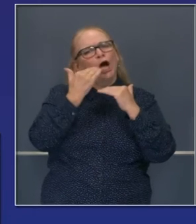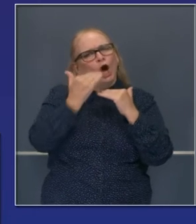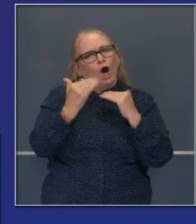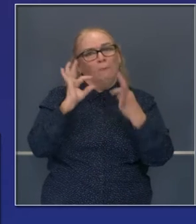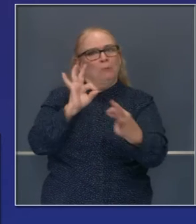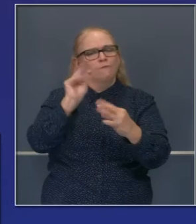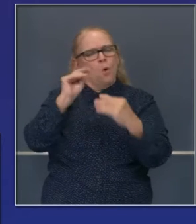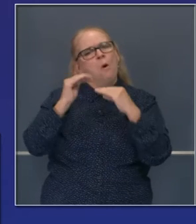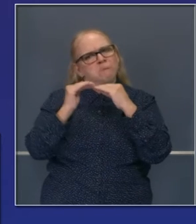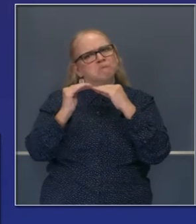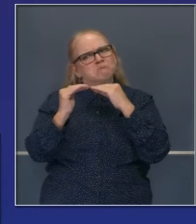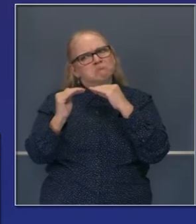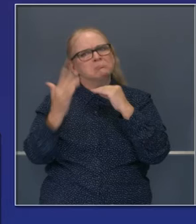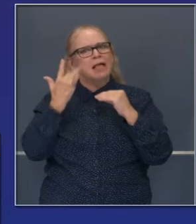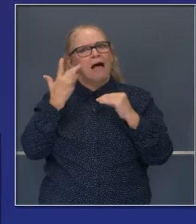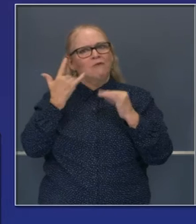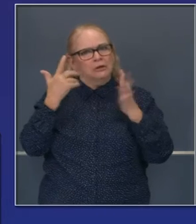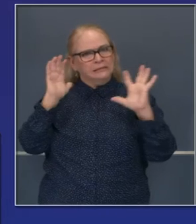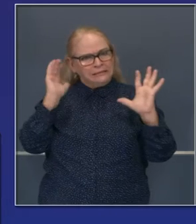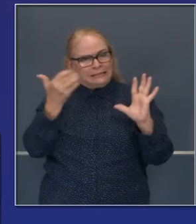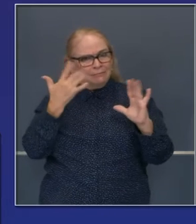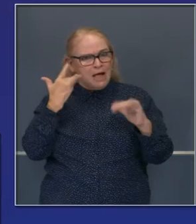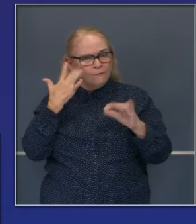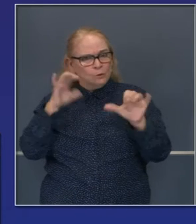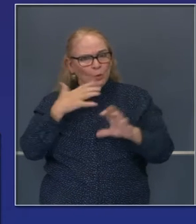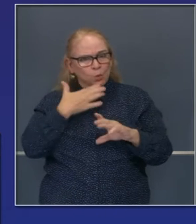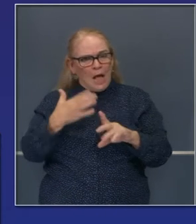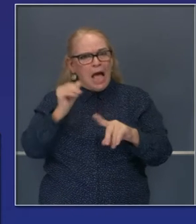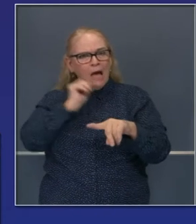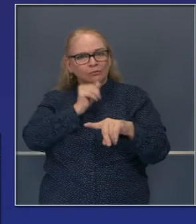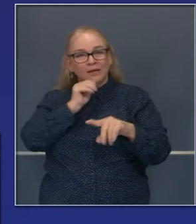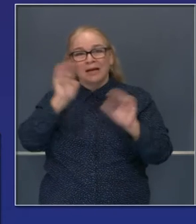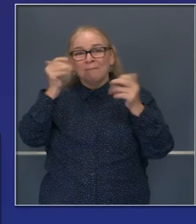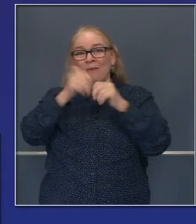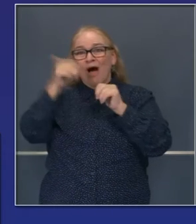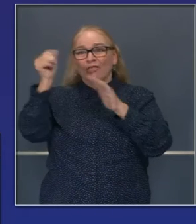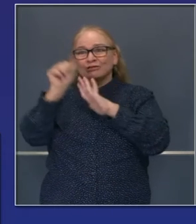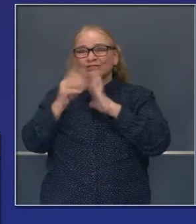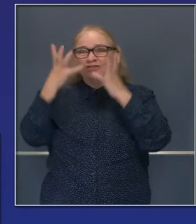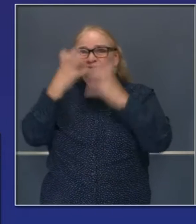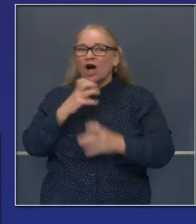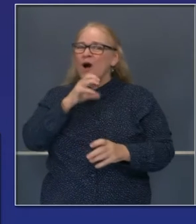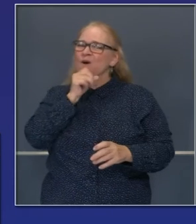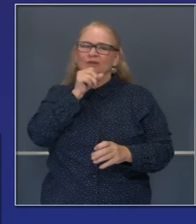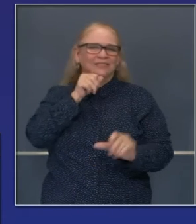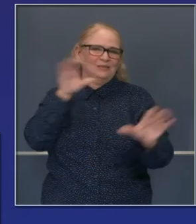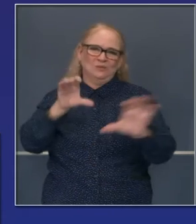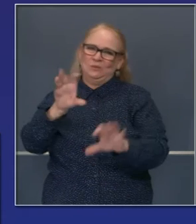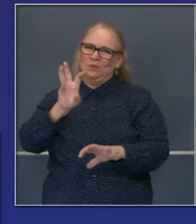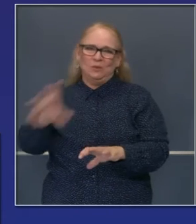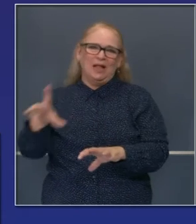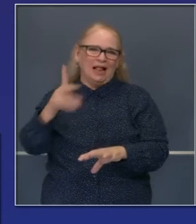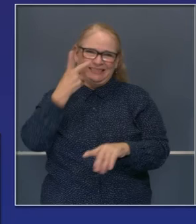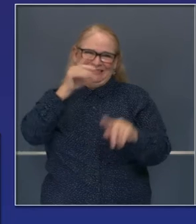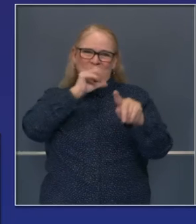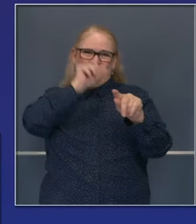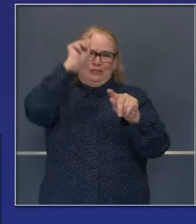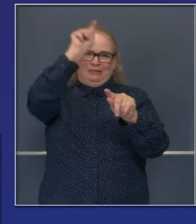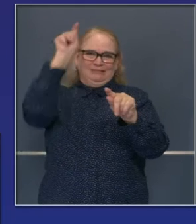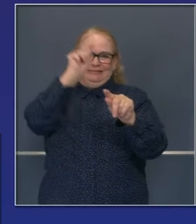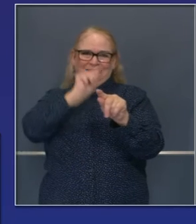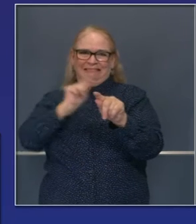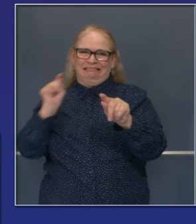bastante bien en los últimos 14 días comparado a otros estados en relación al índice de transmisión de COVID-19.